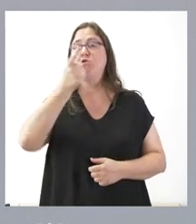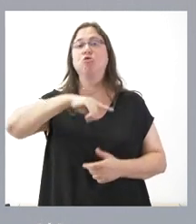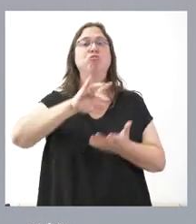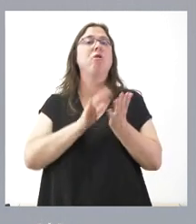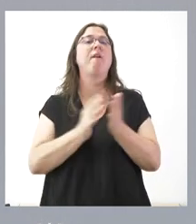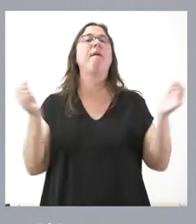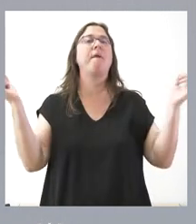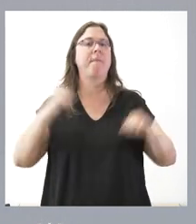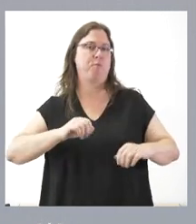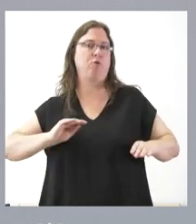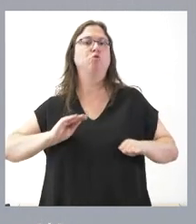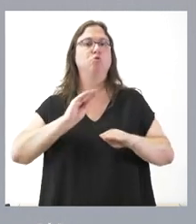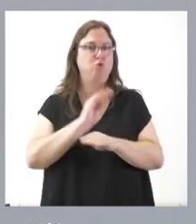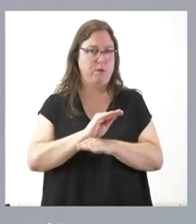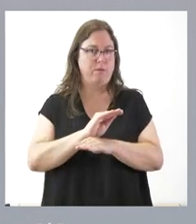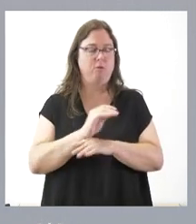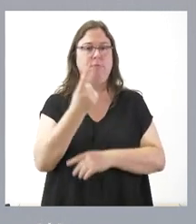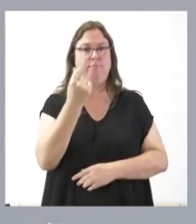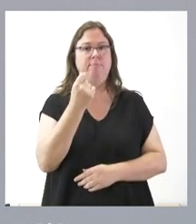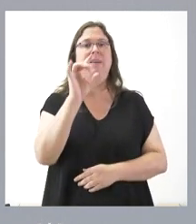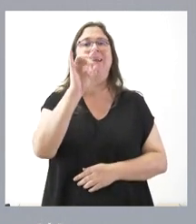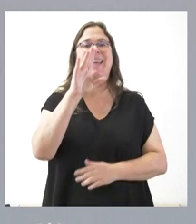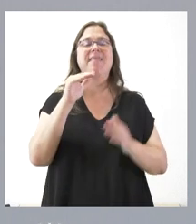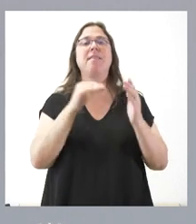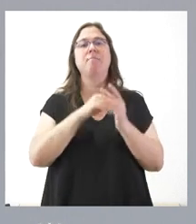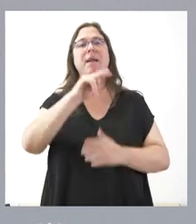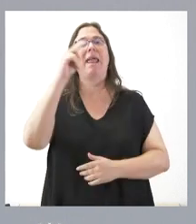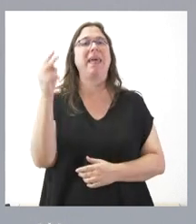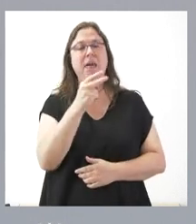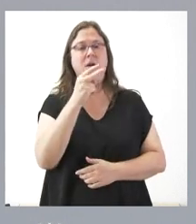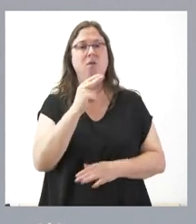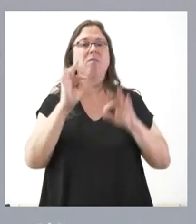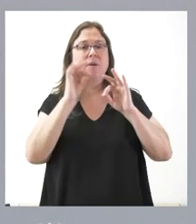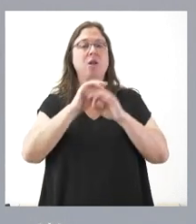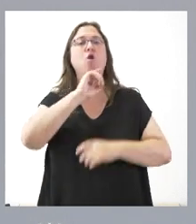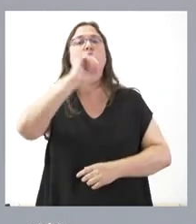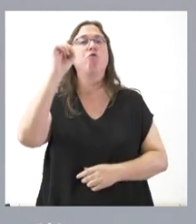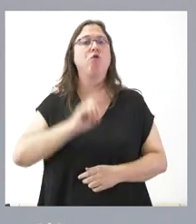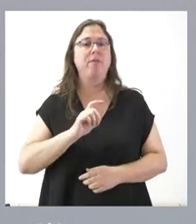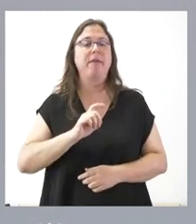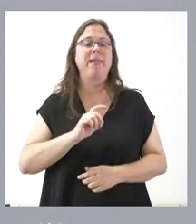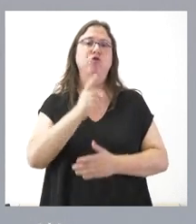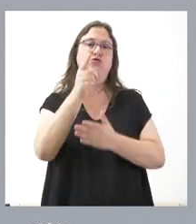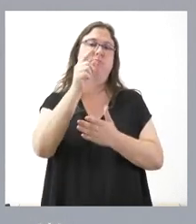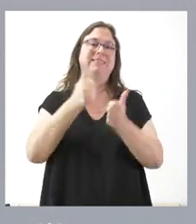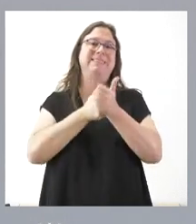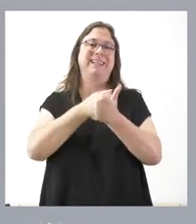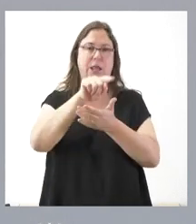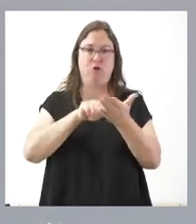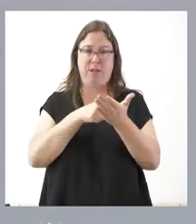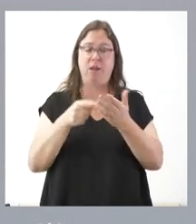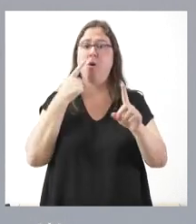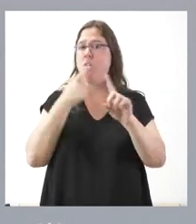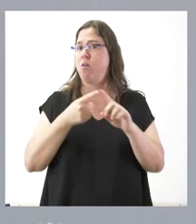una subvención por importe de 15.000 euros para la Fundación Secretariado Gitano, con el